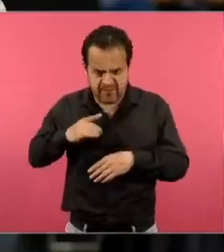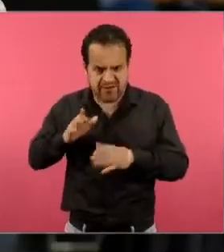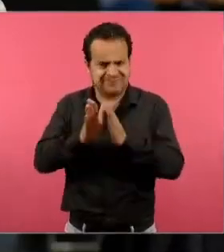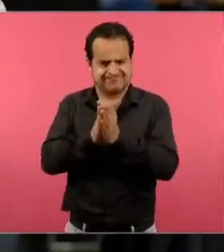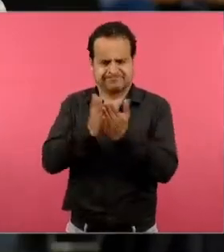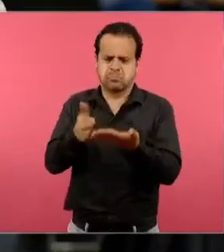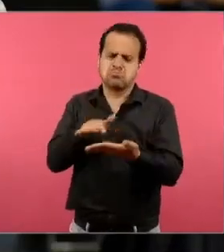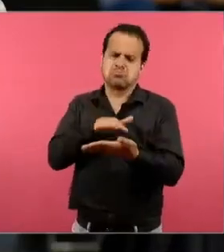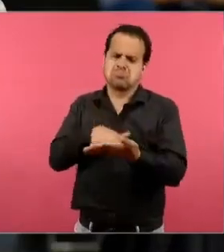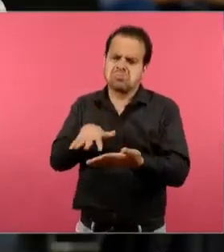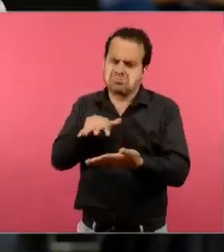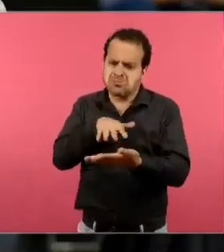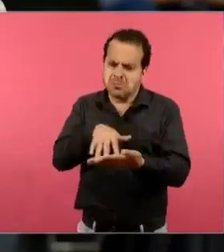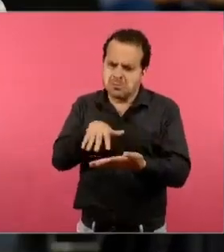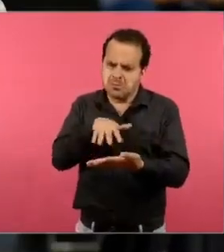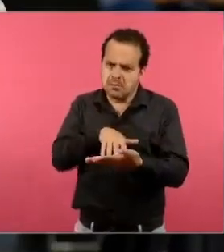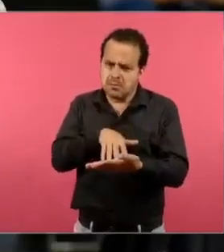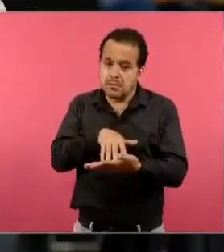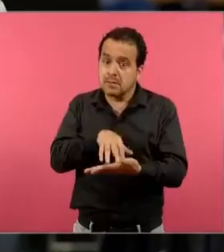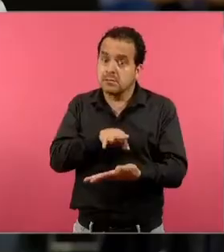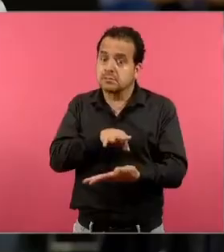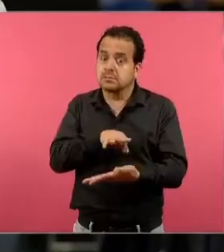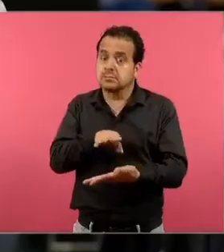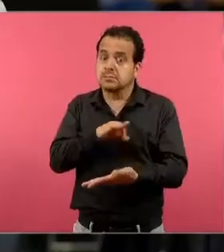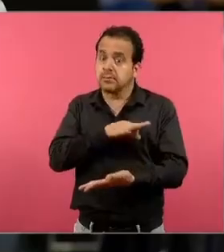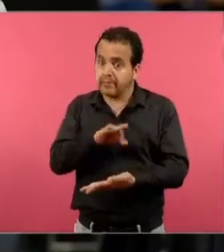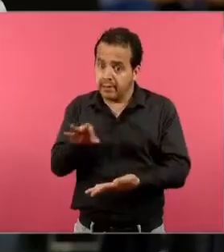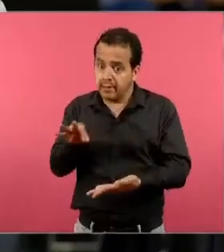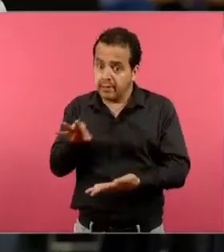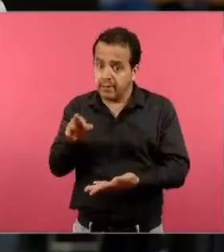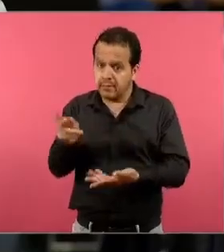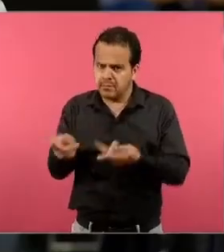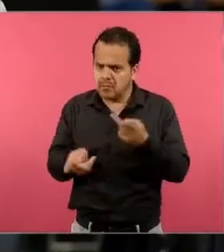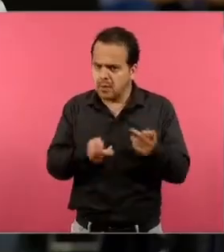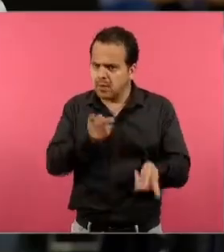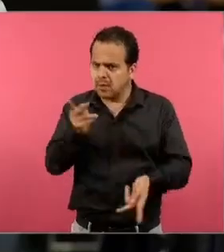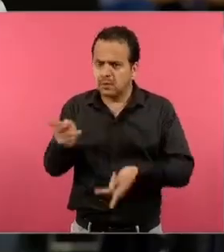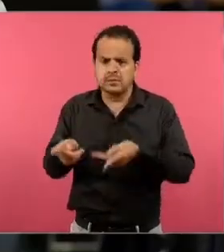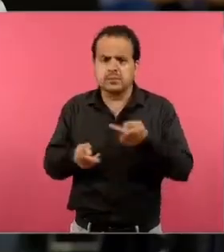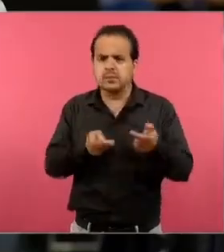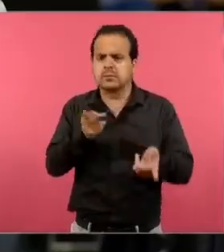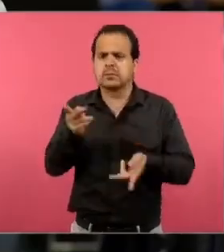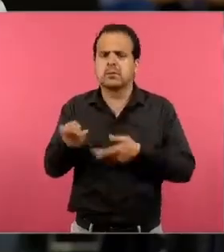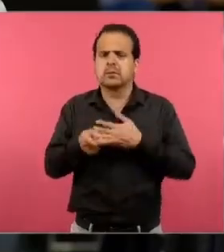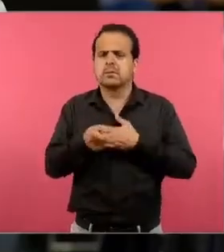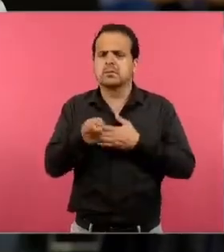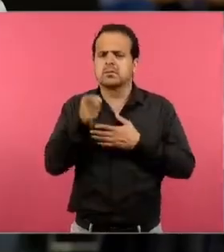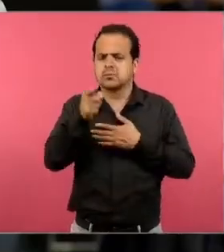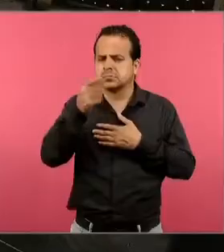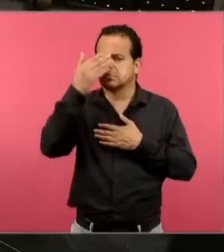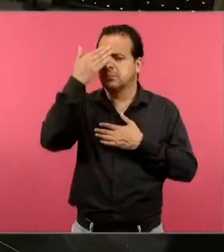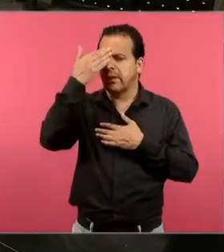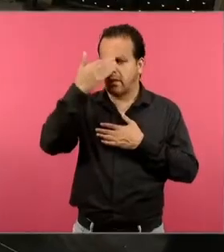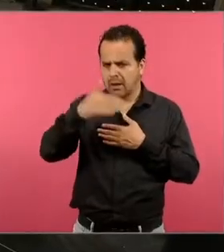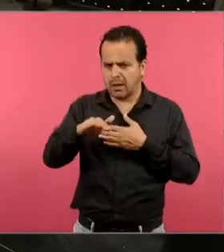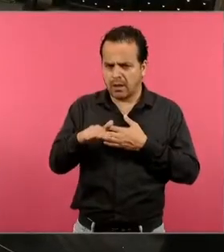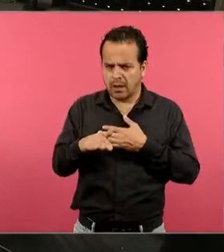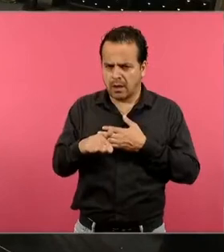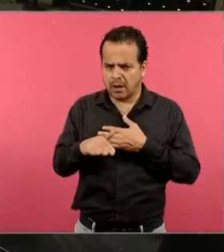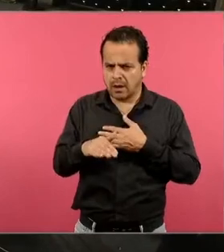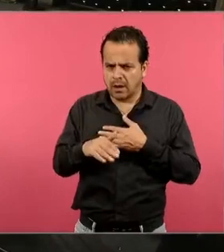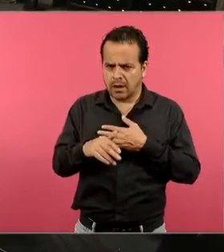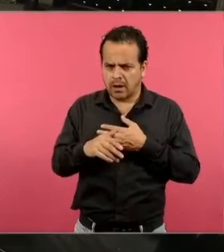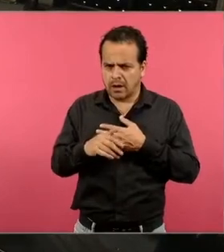revisen uno como test, en donde se hacen unas cuantas preguntas sobre si estás consciente de este tipo de